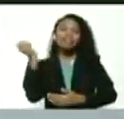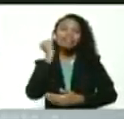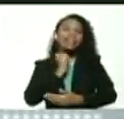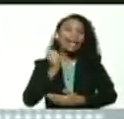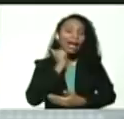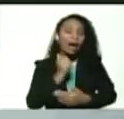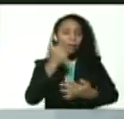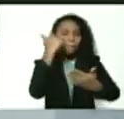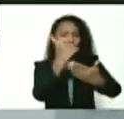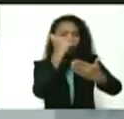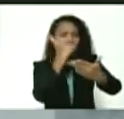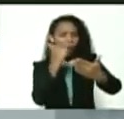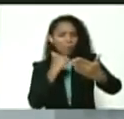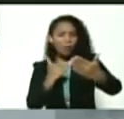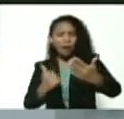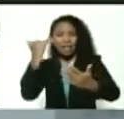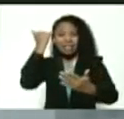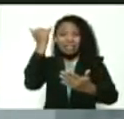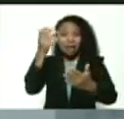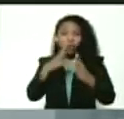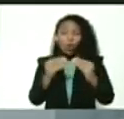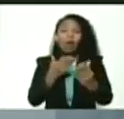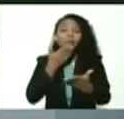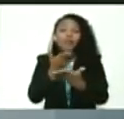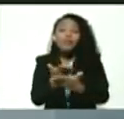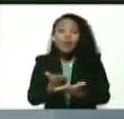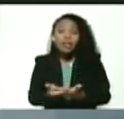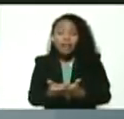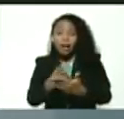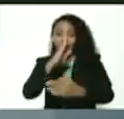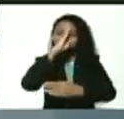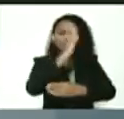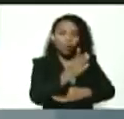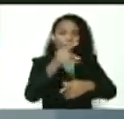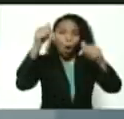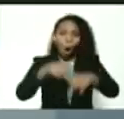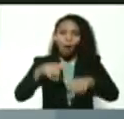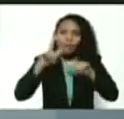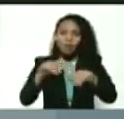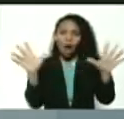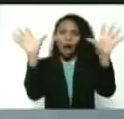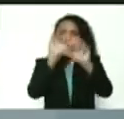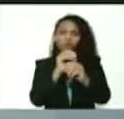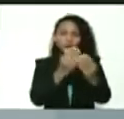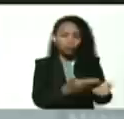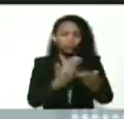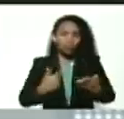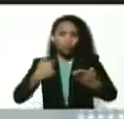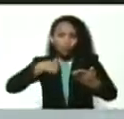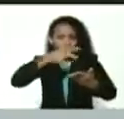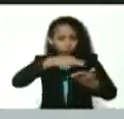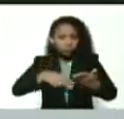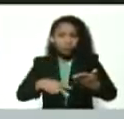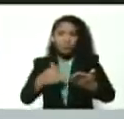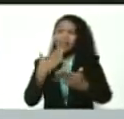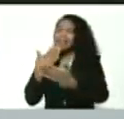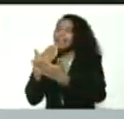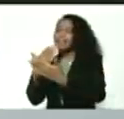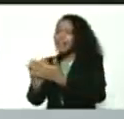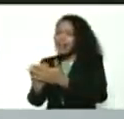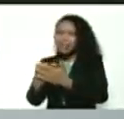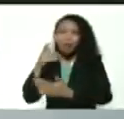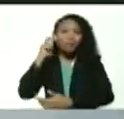todas sus críticas y todas sus propuestas de manera directa hoy mismo en la noche gracias mujer